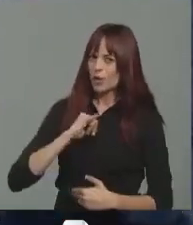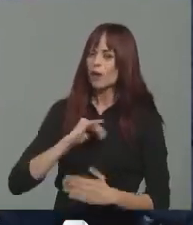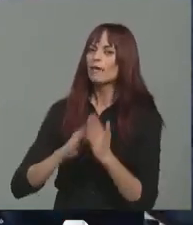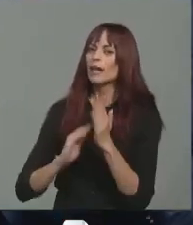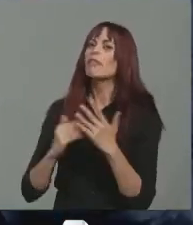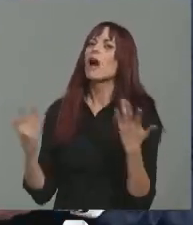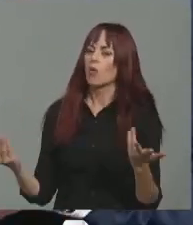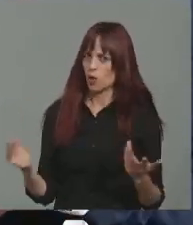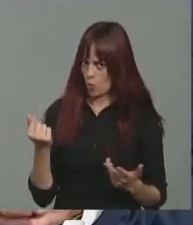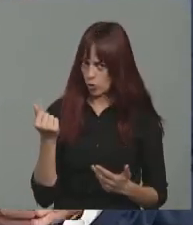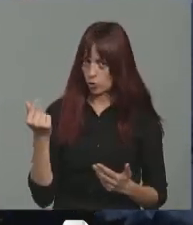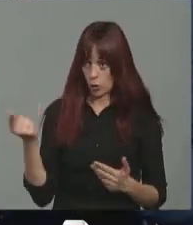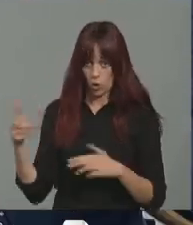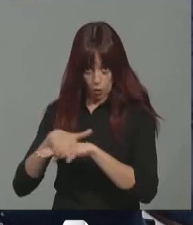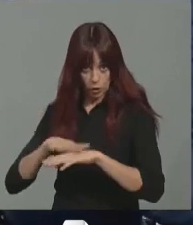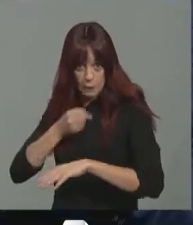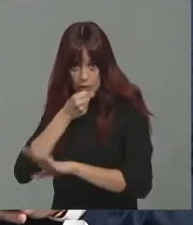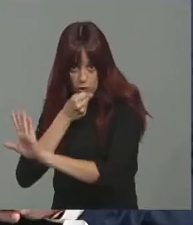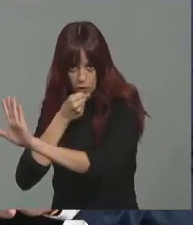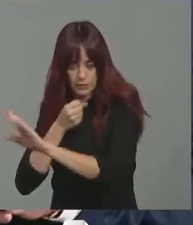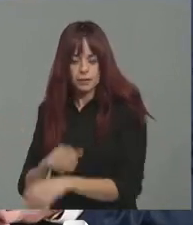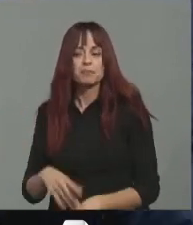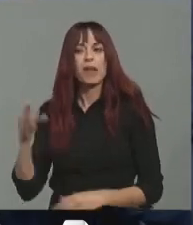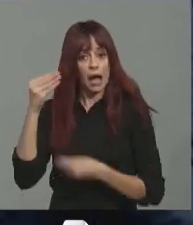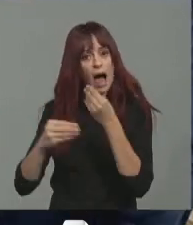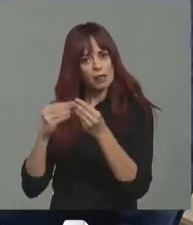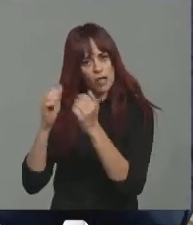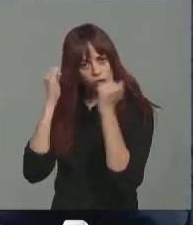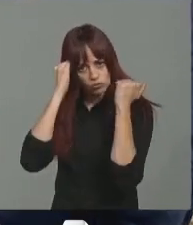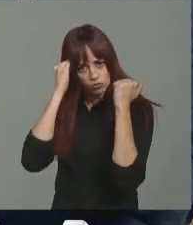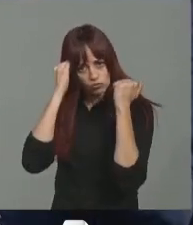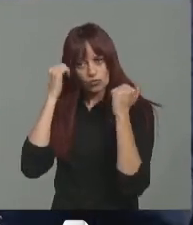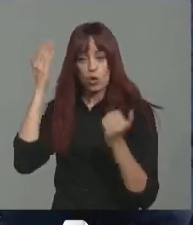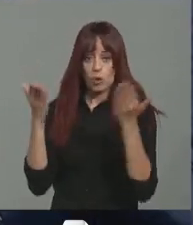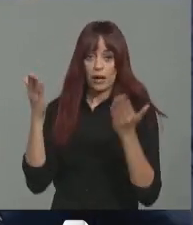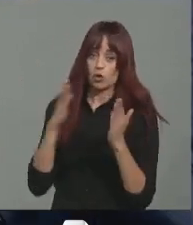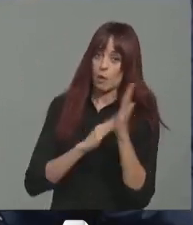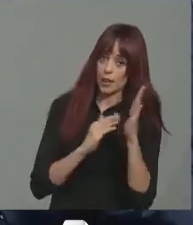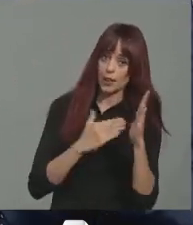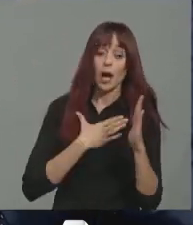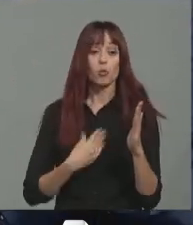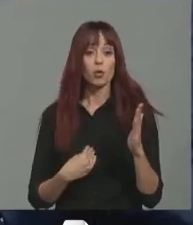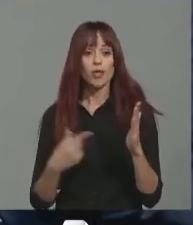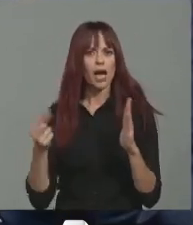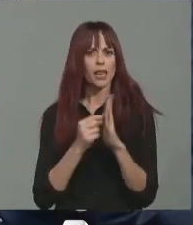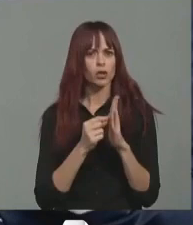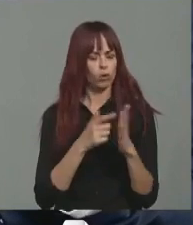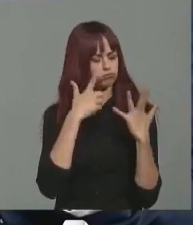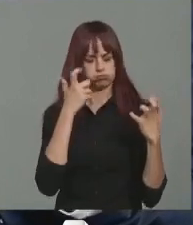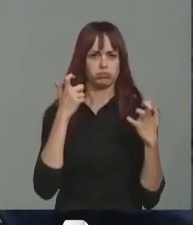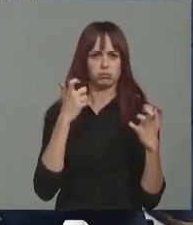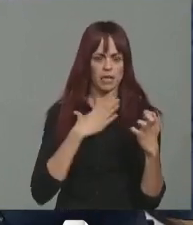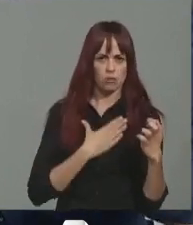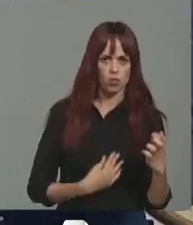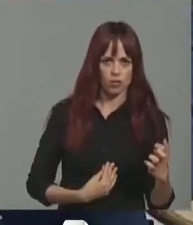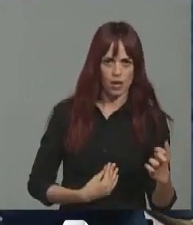Insisto, gobernada por el Partido Socialista. Se realizó este estudio y por comparativa entre Valencia y Murcia salió un dato muy revelador para la región de